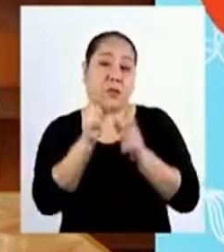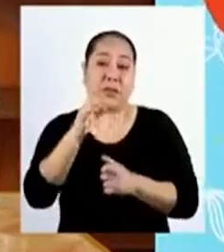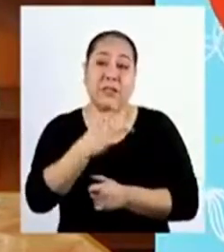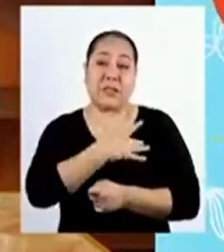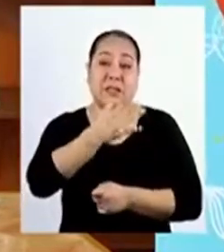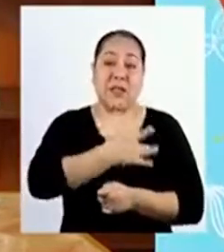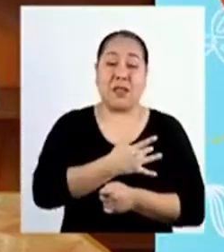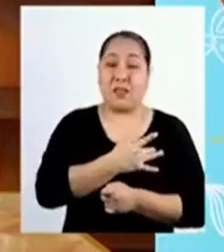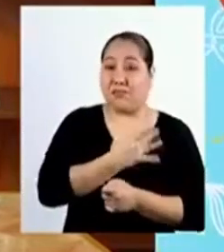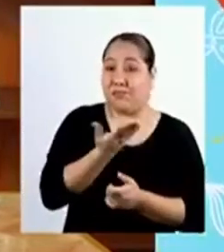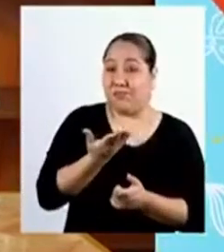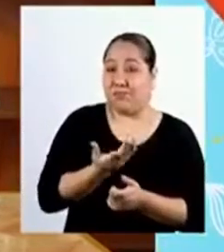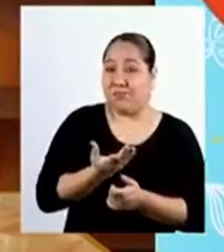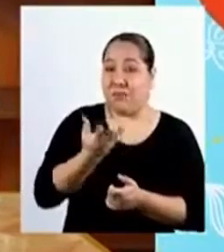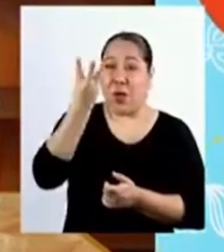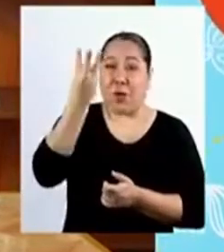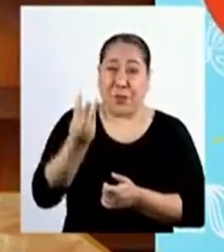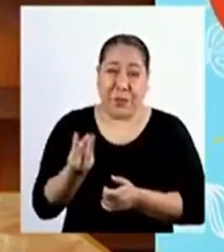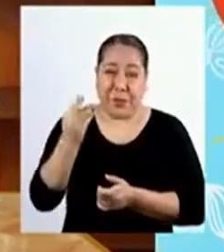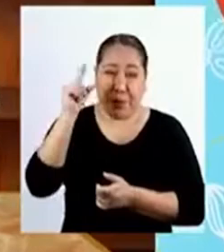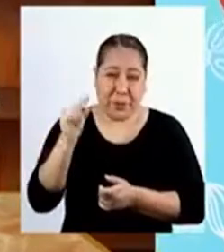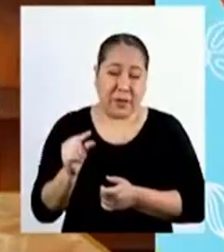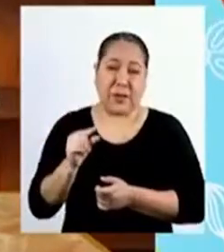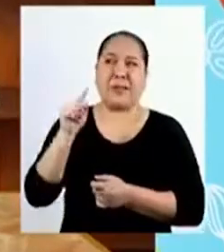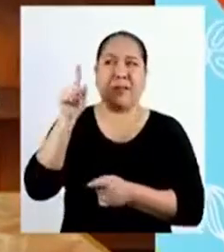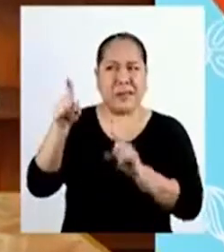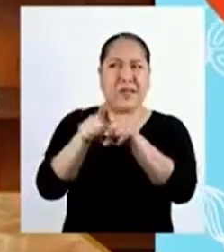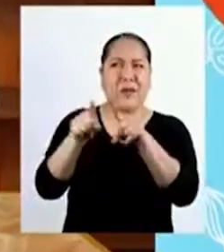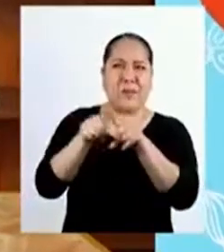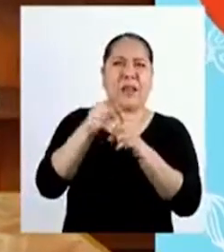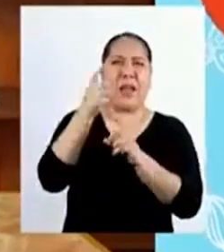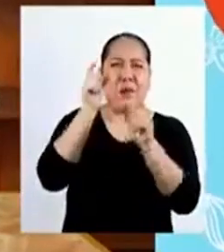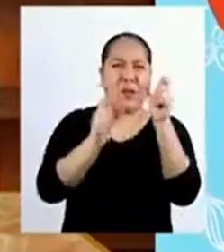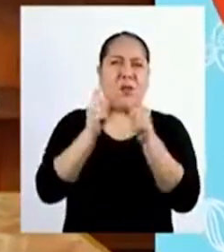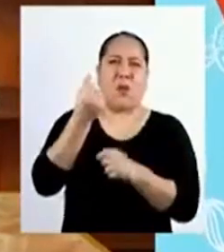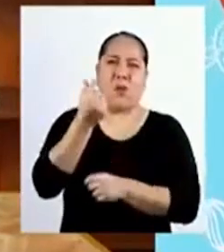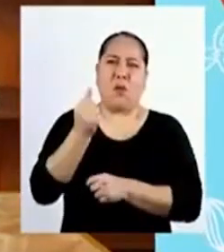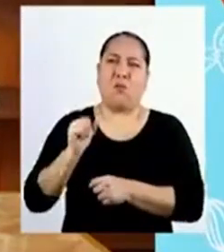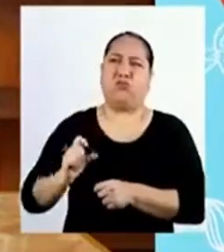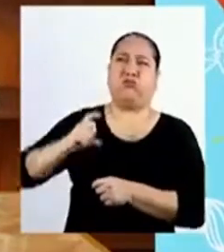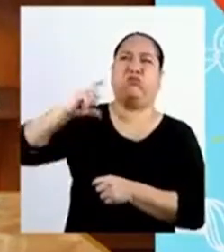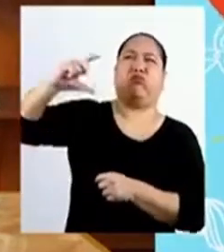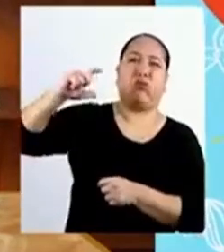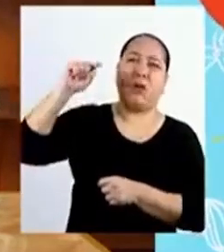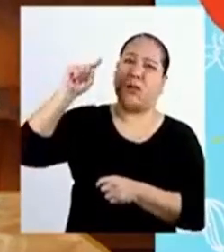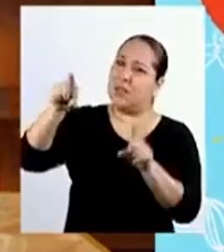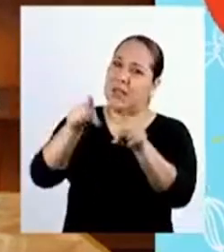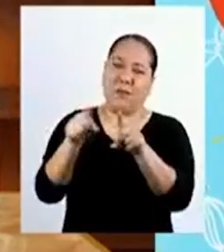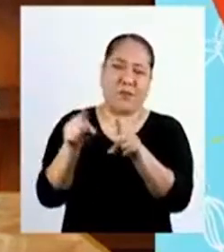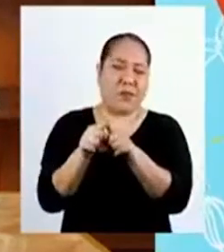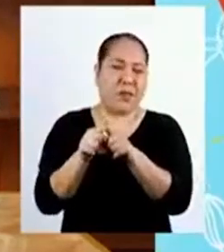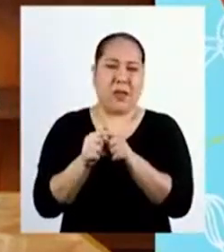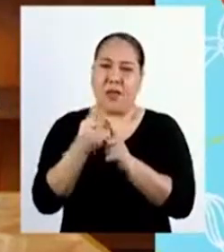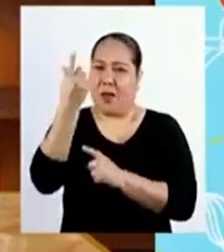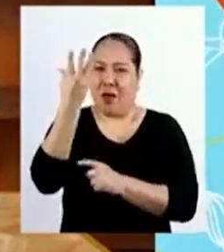experimentan escasez Incluso las personas que tienen altos ingresos Experimentan escasez Cada familia tiene el